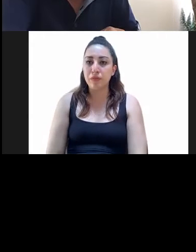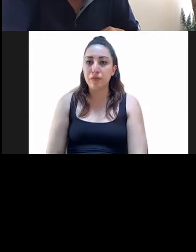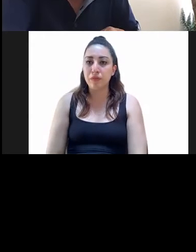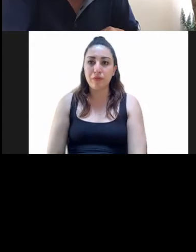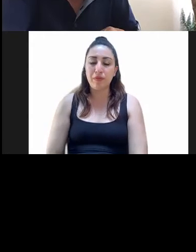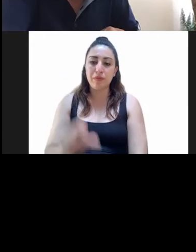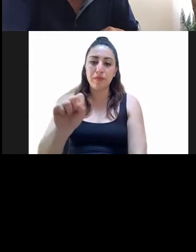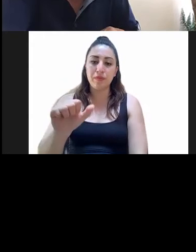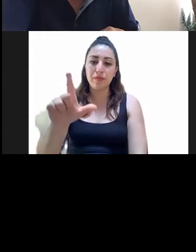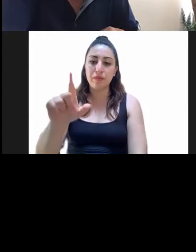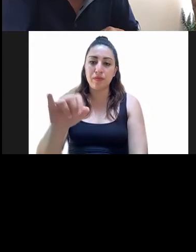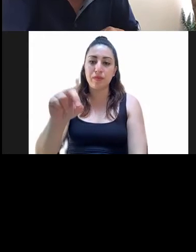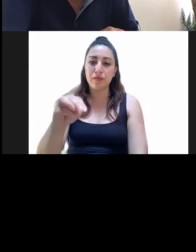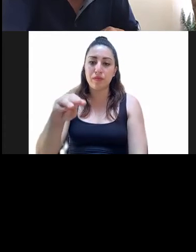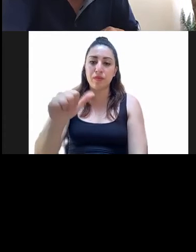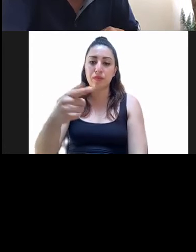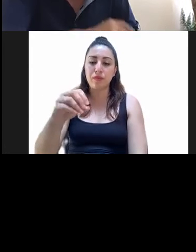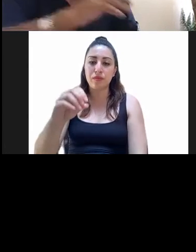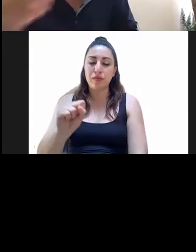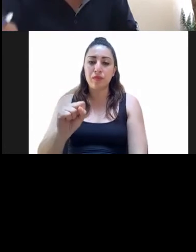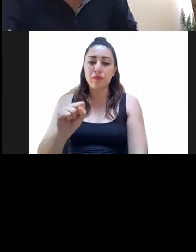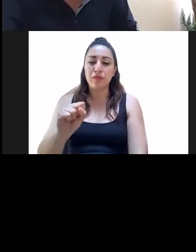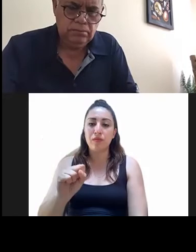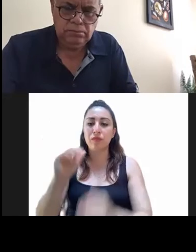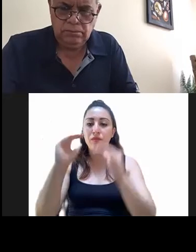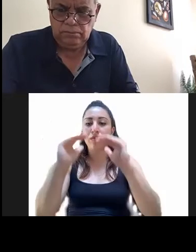Gabriela Salido Magos. Esperanza Villalobos Pérez.